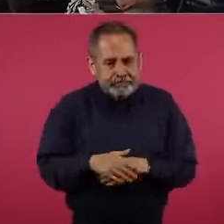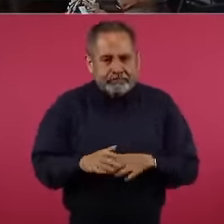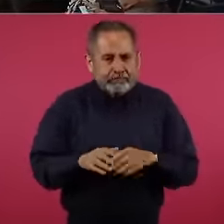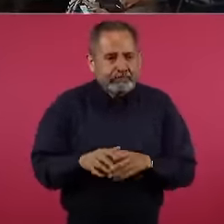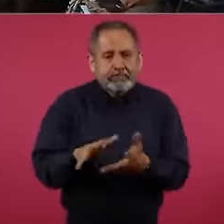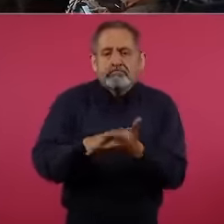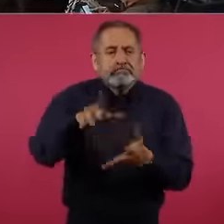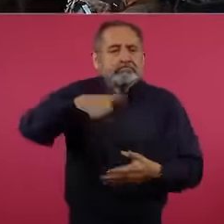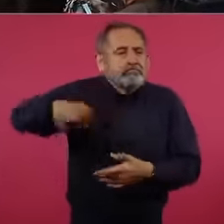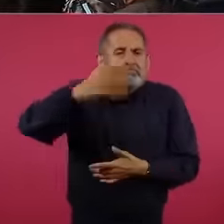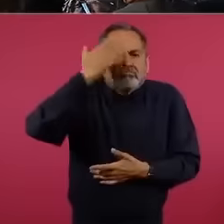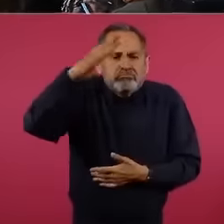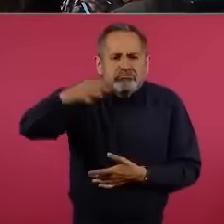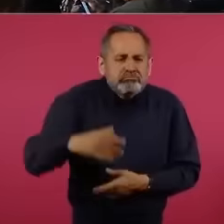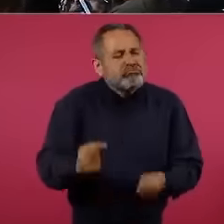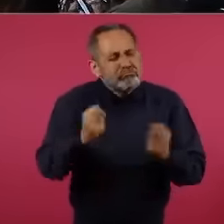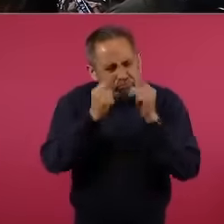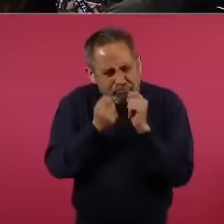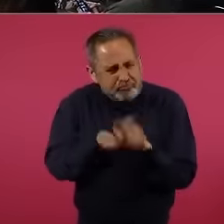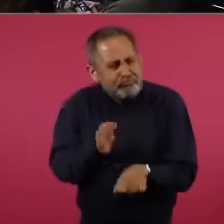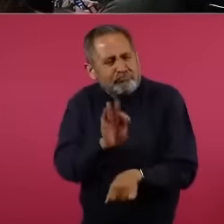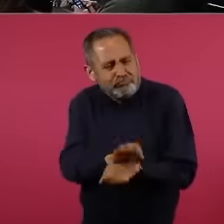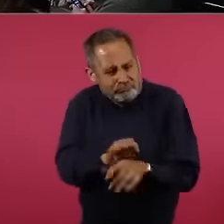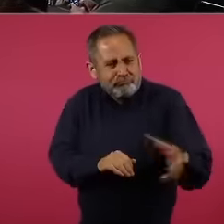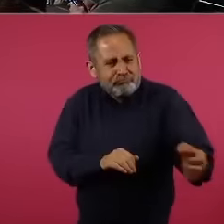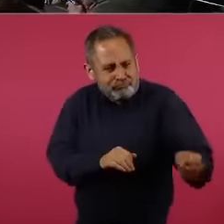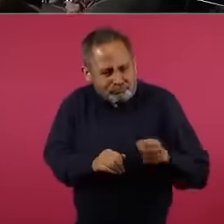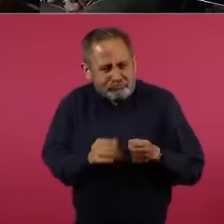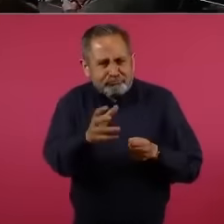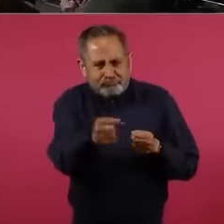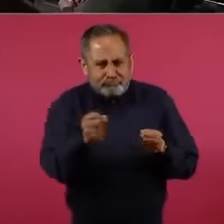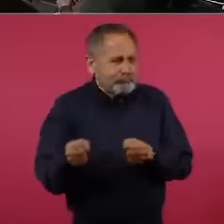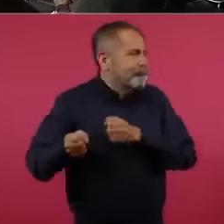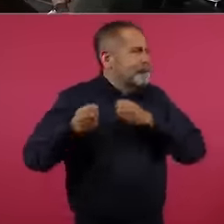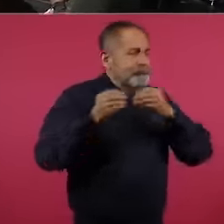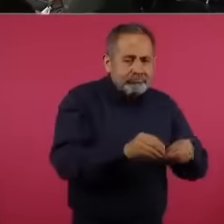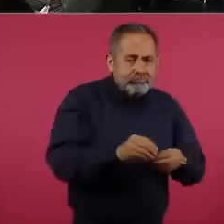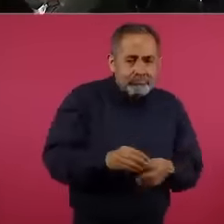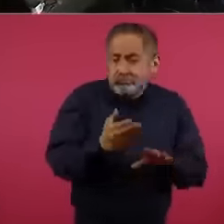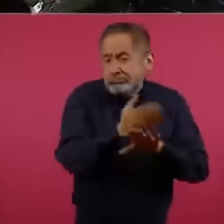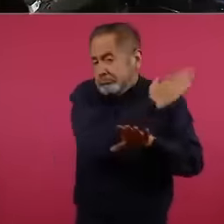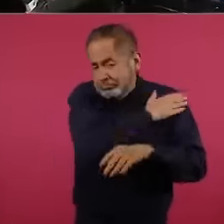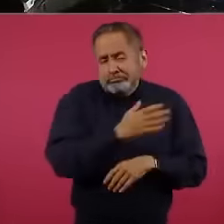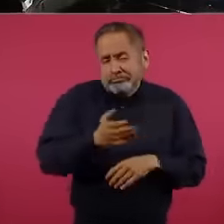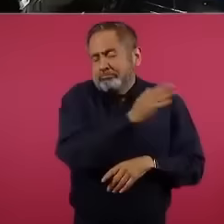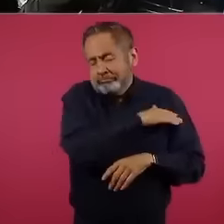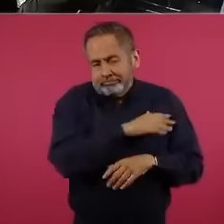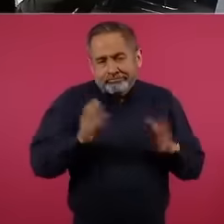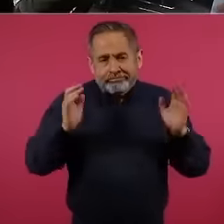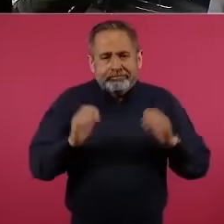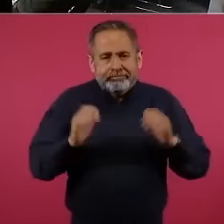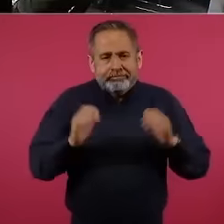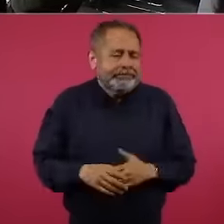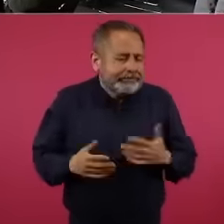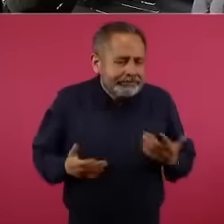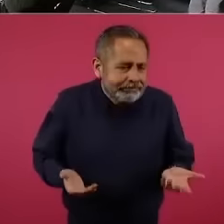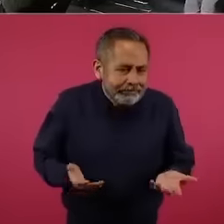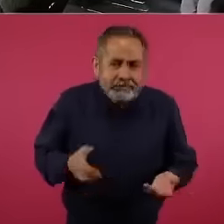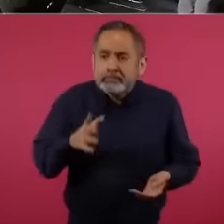de participar, nunca. Entonces,